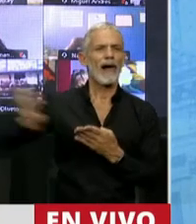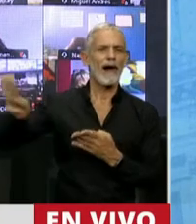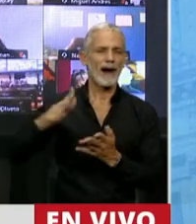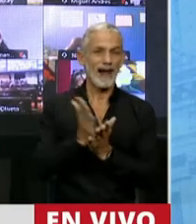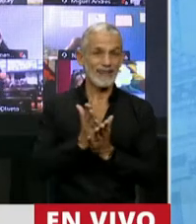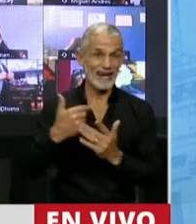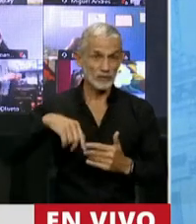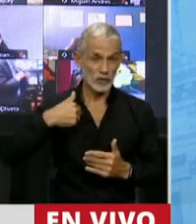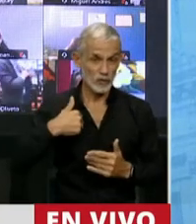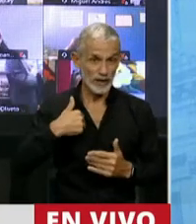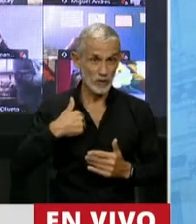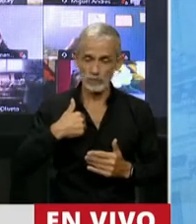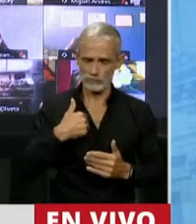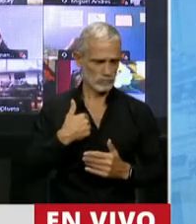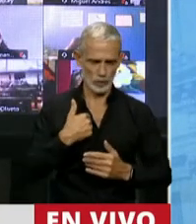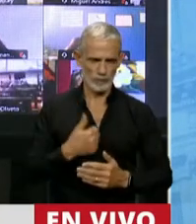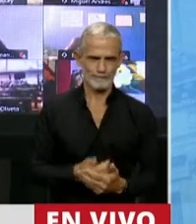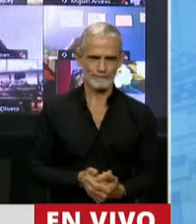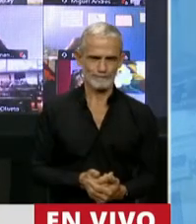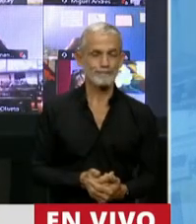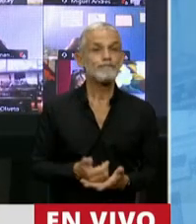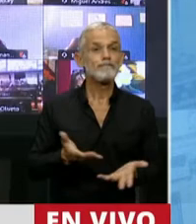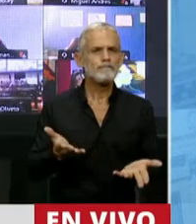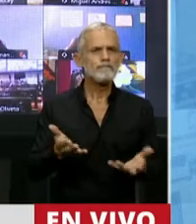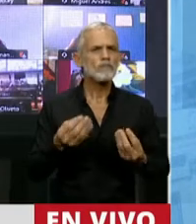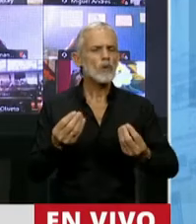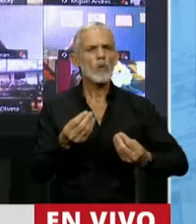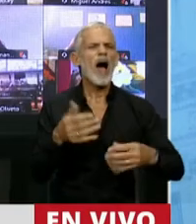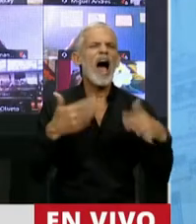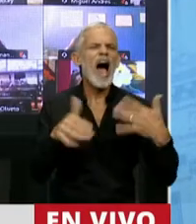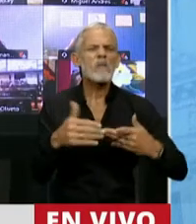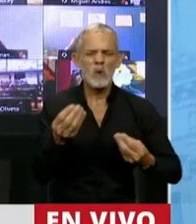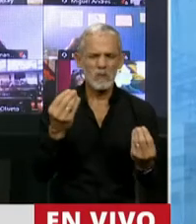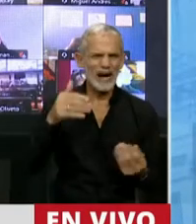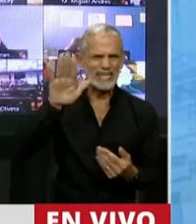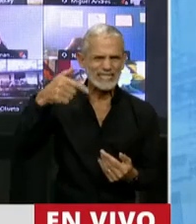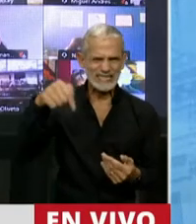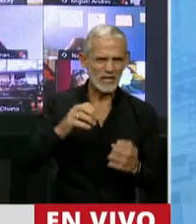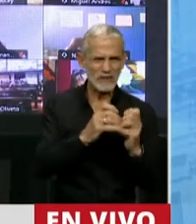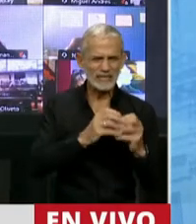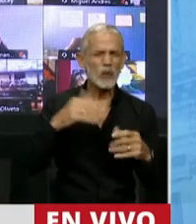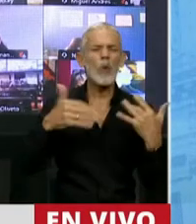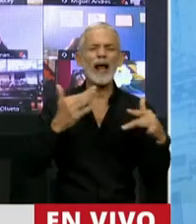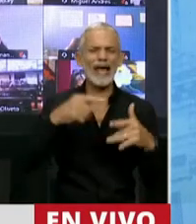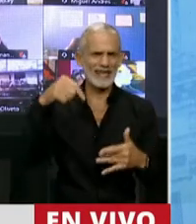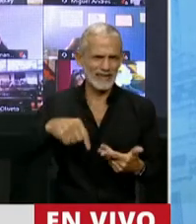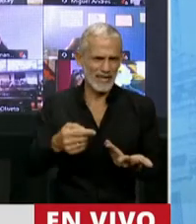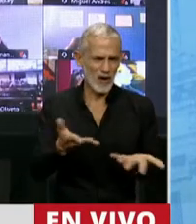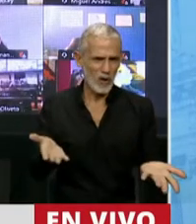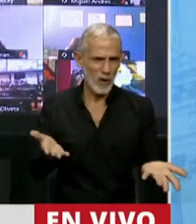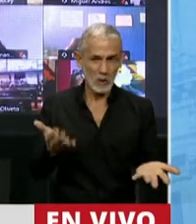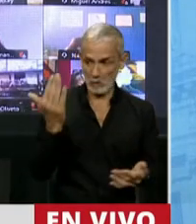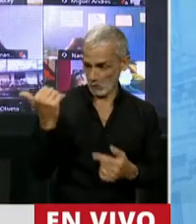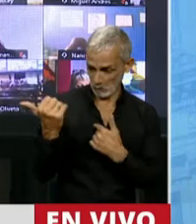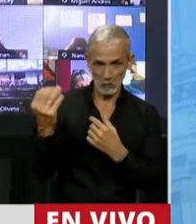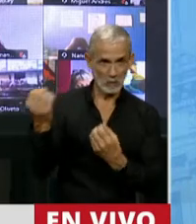derechos, señor Presidente. ¿Cuál es el apuro que tenían para citarnos de urgencia? Recibimos